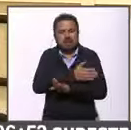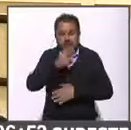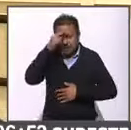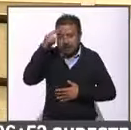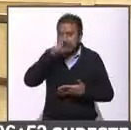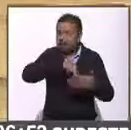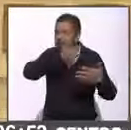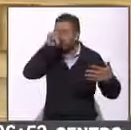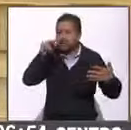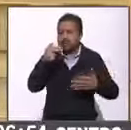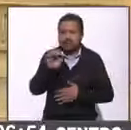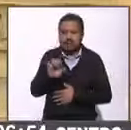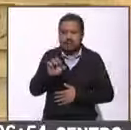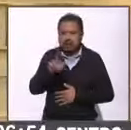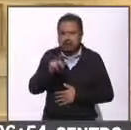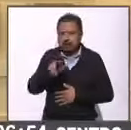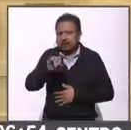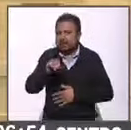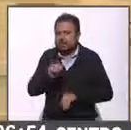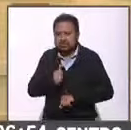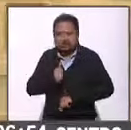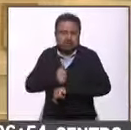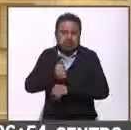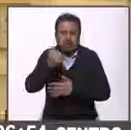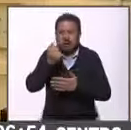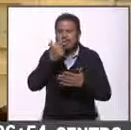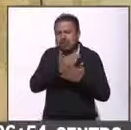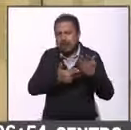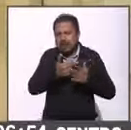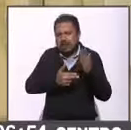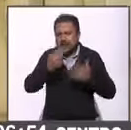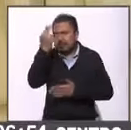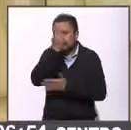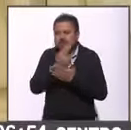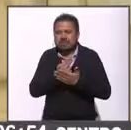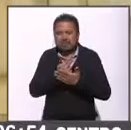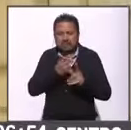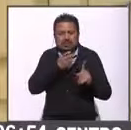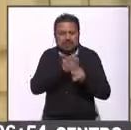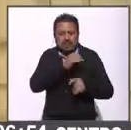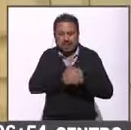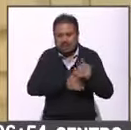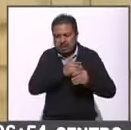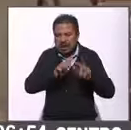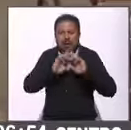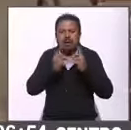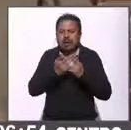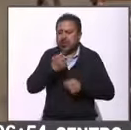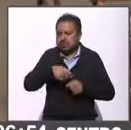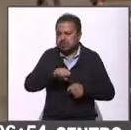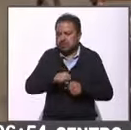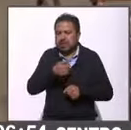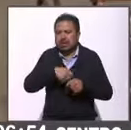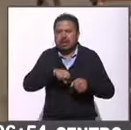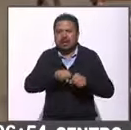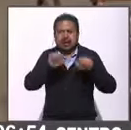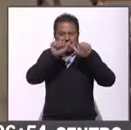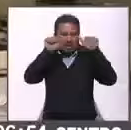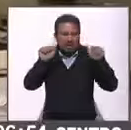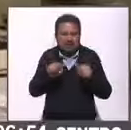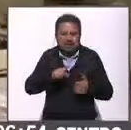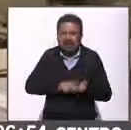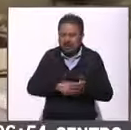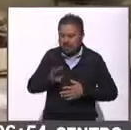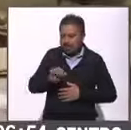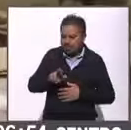Ernesto Seivi instaló un taller de dibujo. Se convirtió en sede de una reunión semanal de artistas como Boris Biskin,